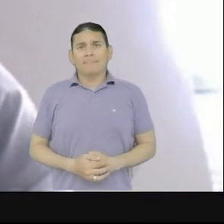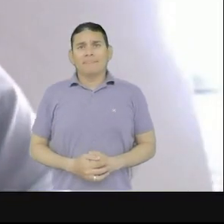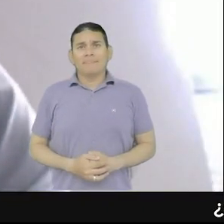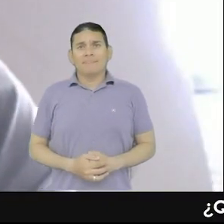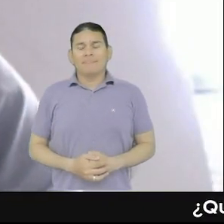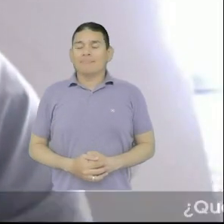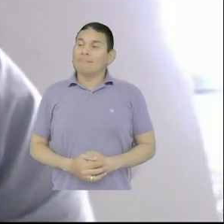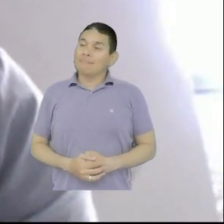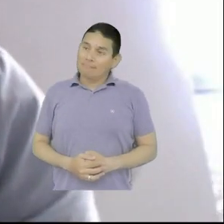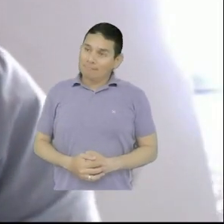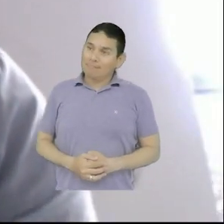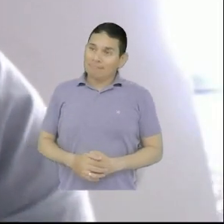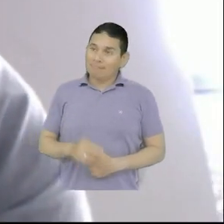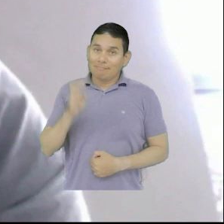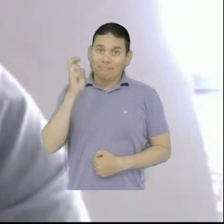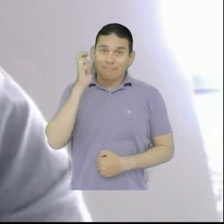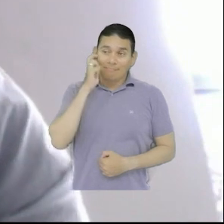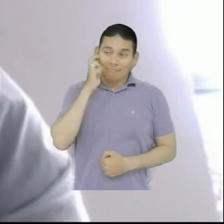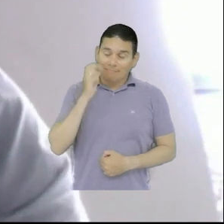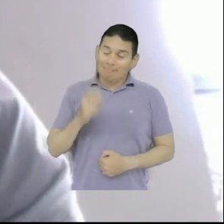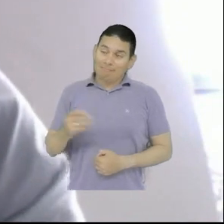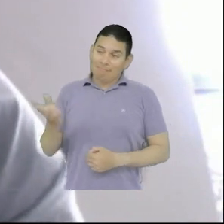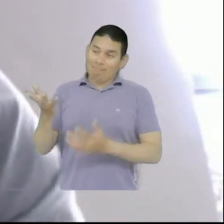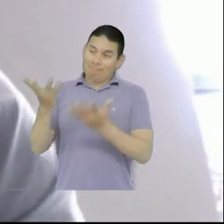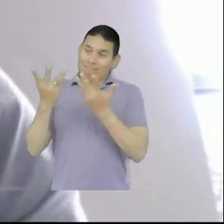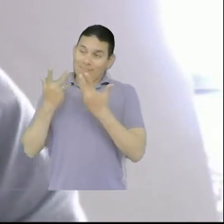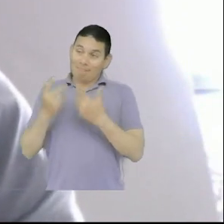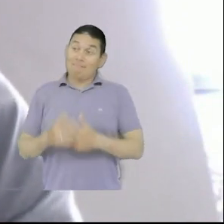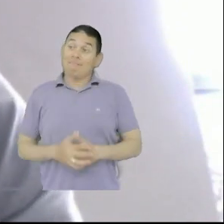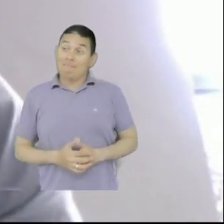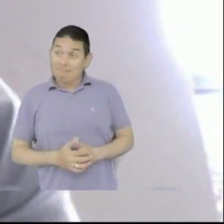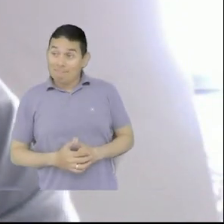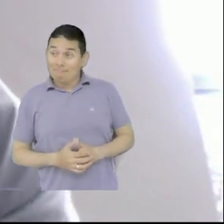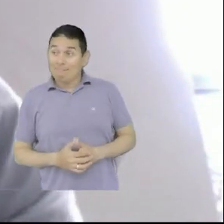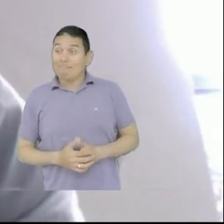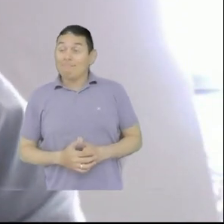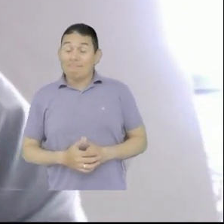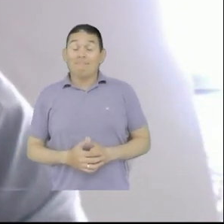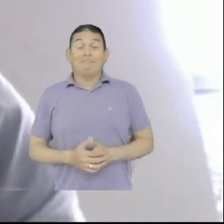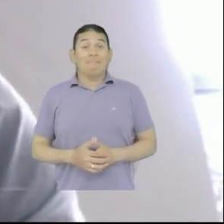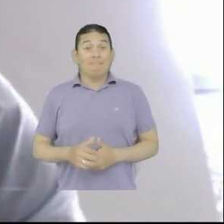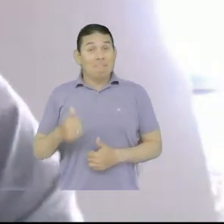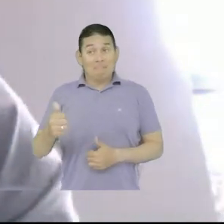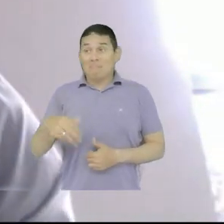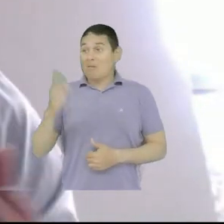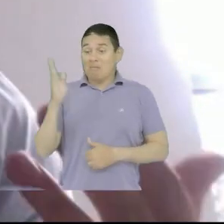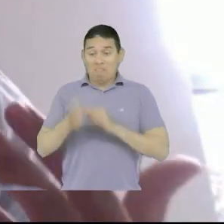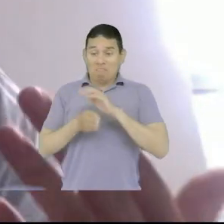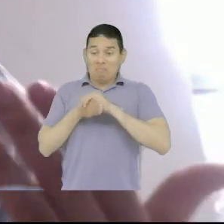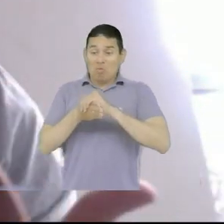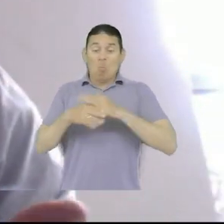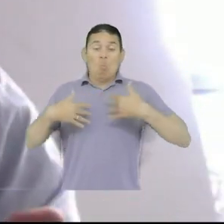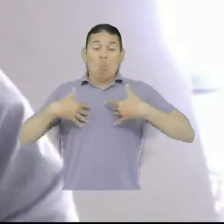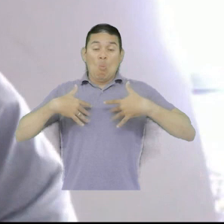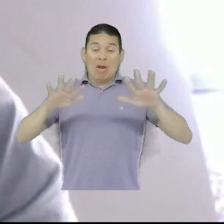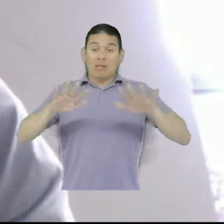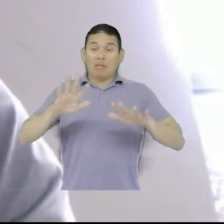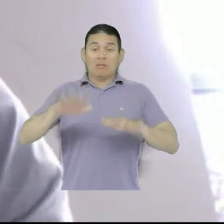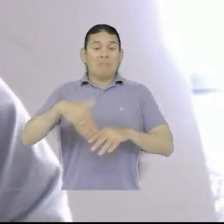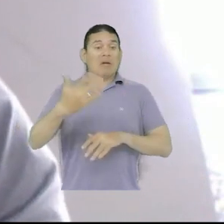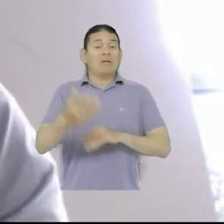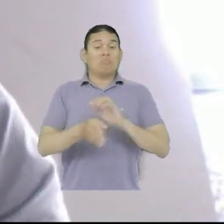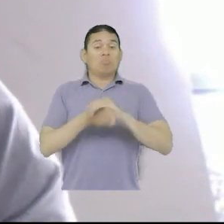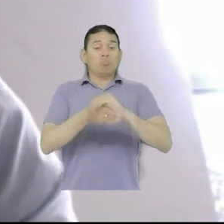Me llama la atención, César, esto que comentas, porque muchos municipios pueden llegar a utilizar cualquier método y al final de